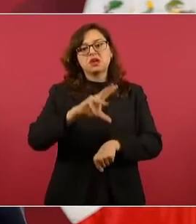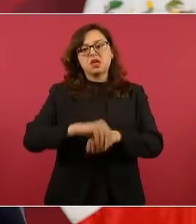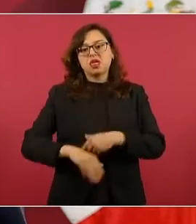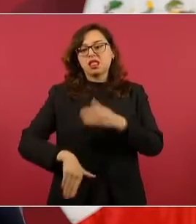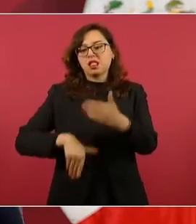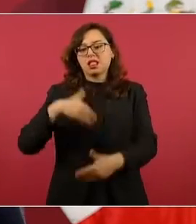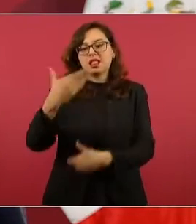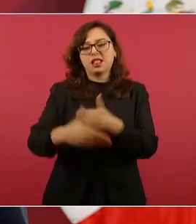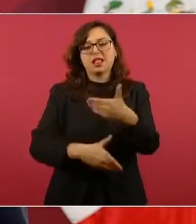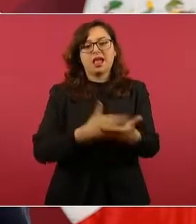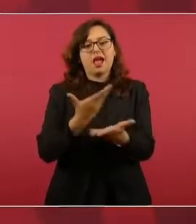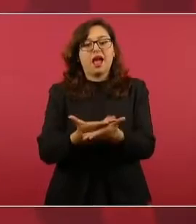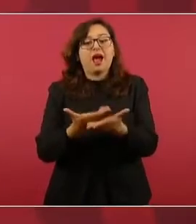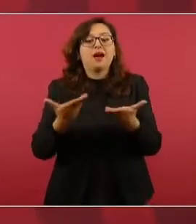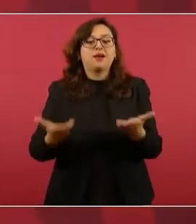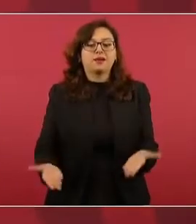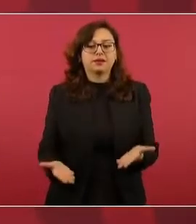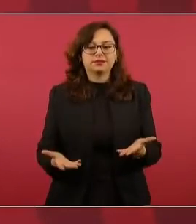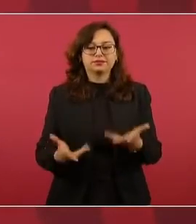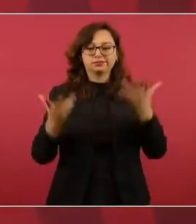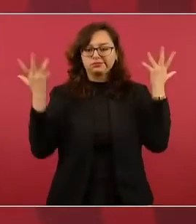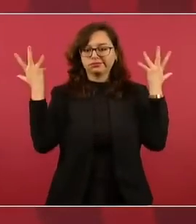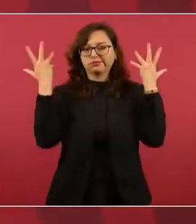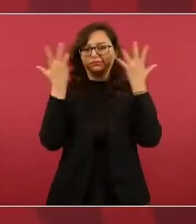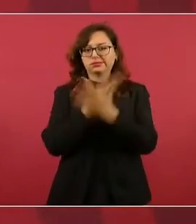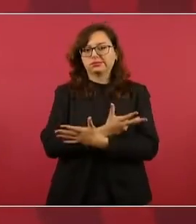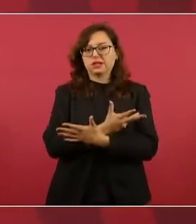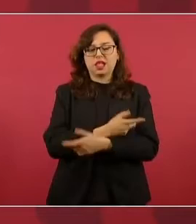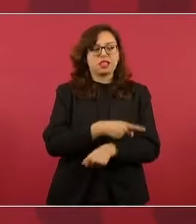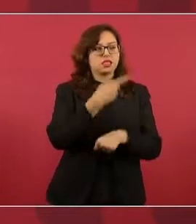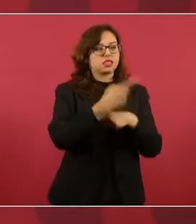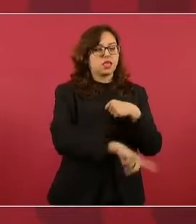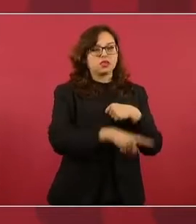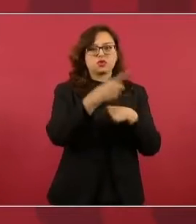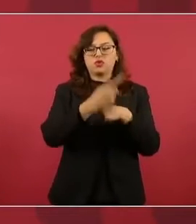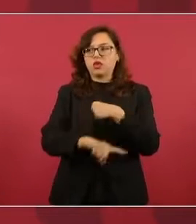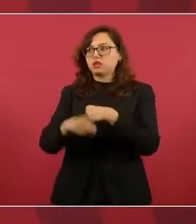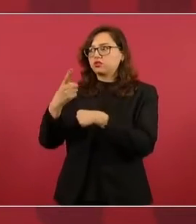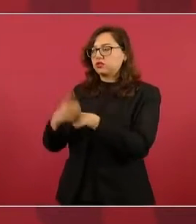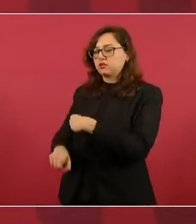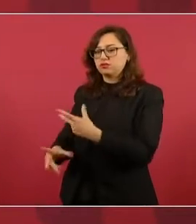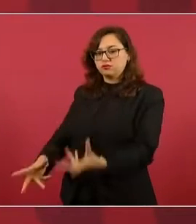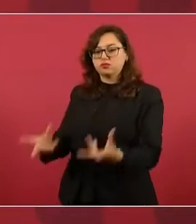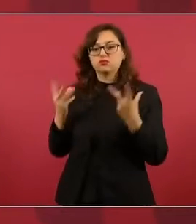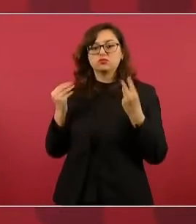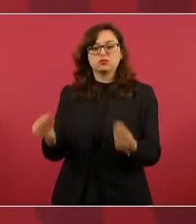Es como la privatización de la educación.